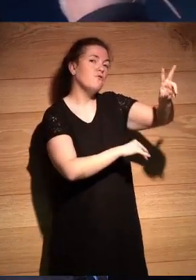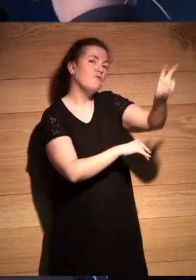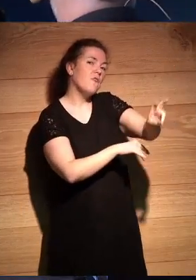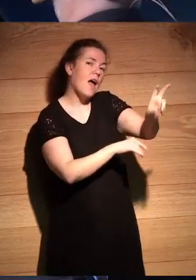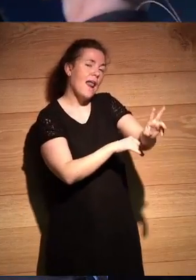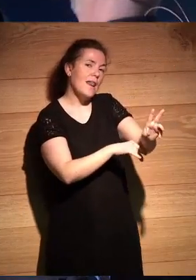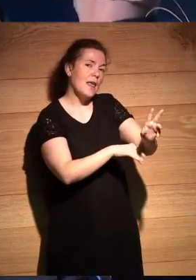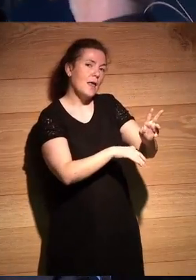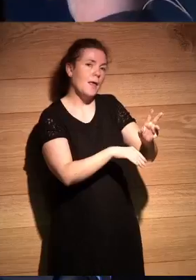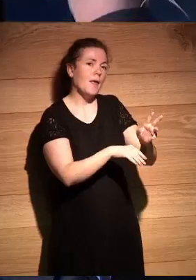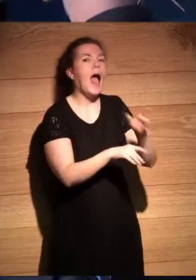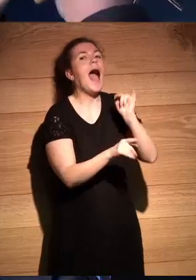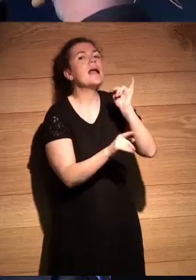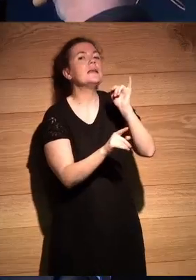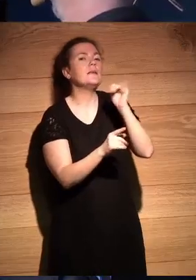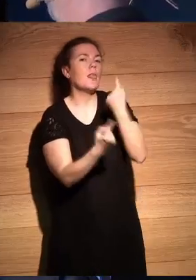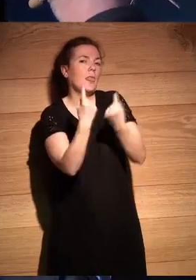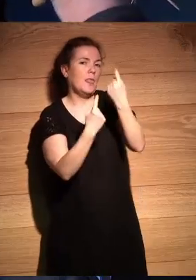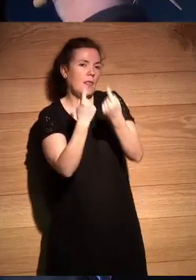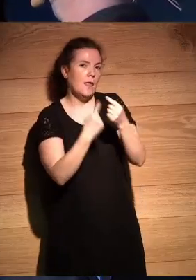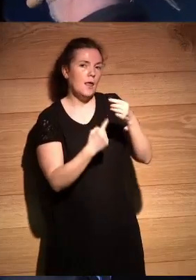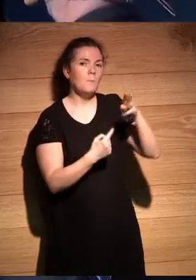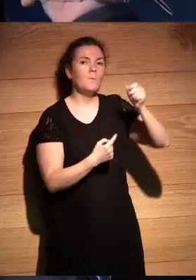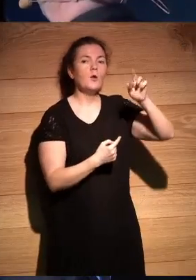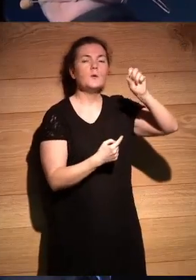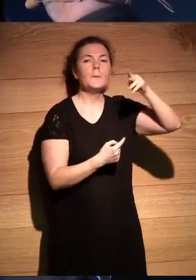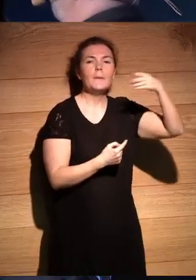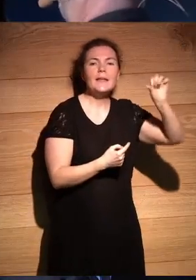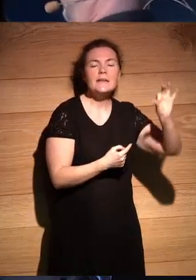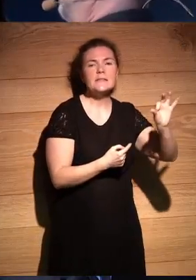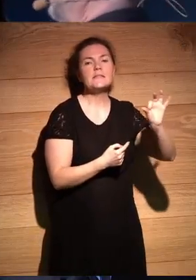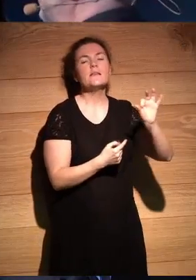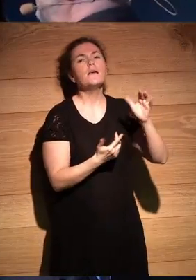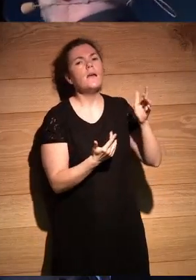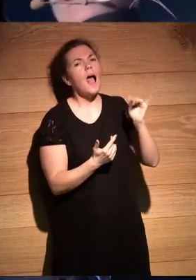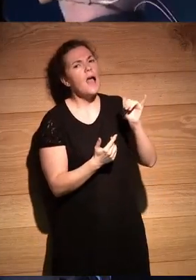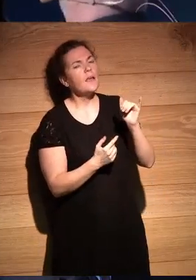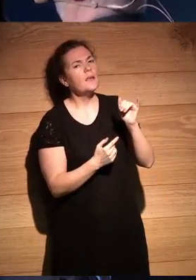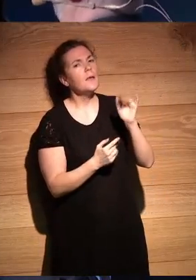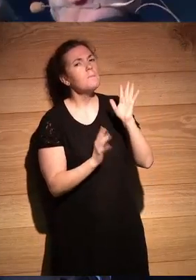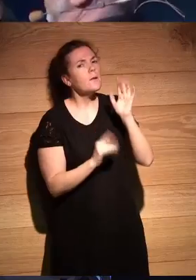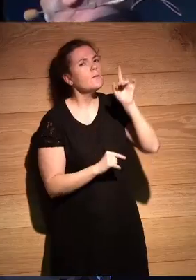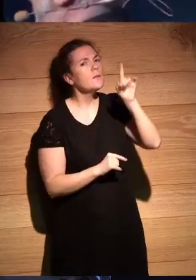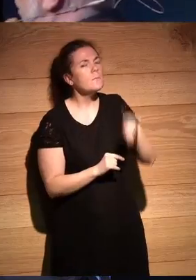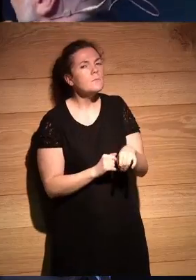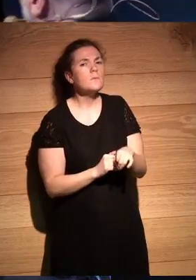a la hora hay casos célebres ¿no? como Ambrose Beards y Bruno Taven y todo eso pero también quiero decir